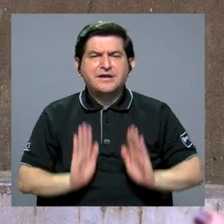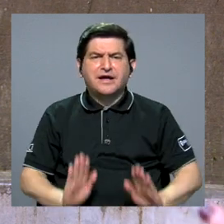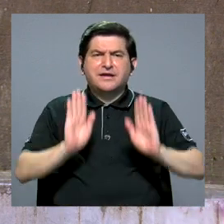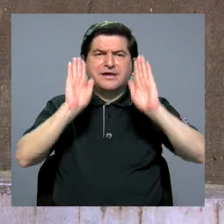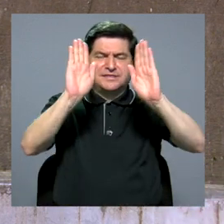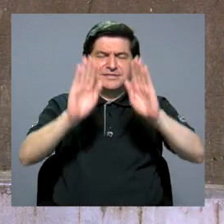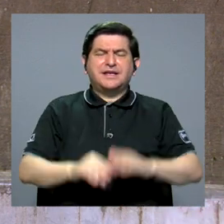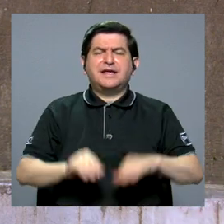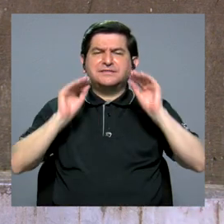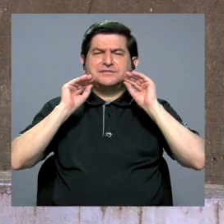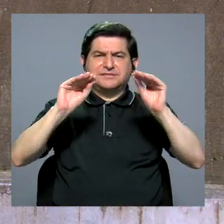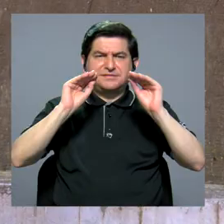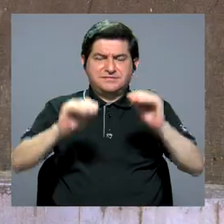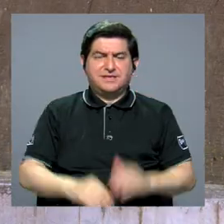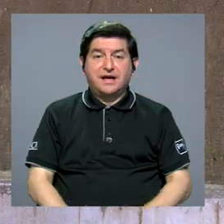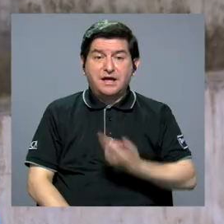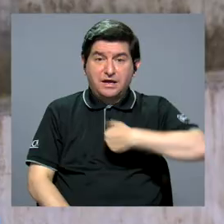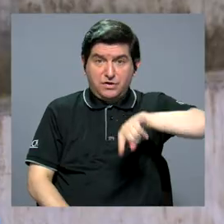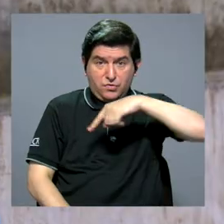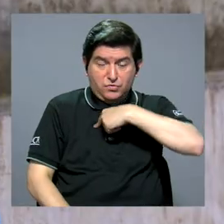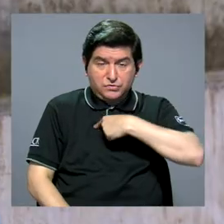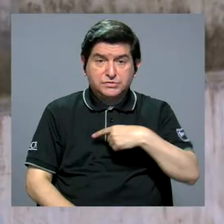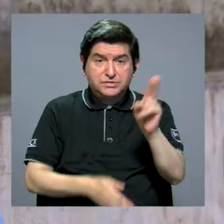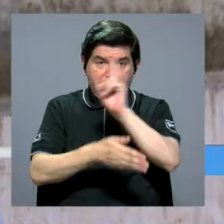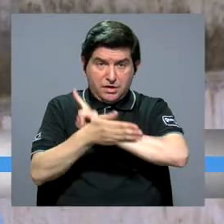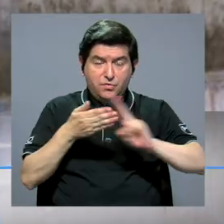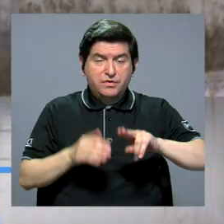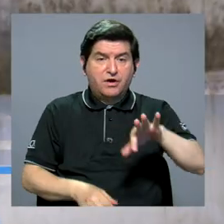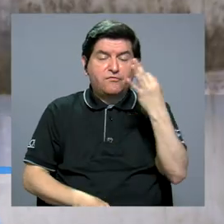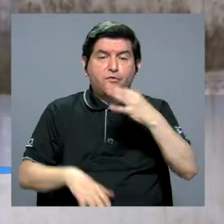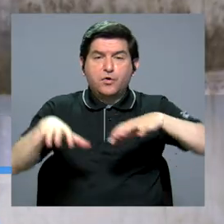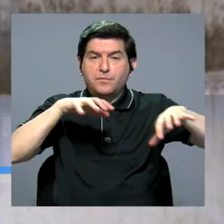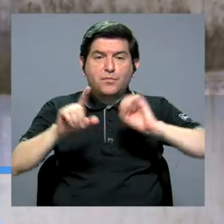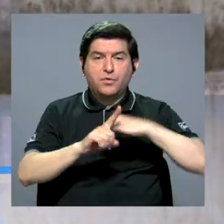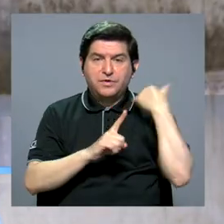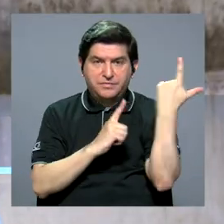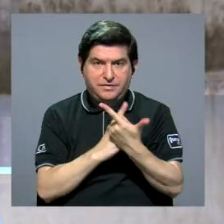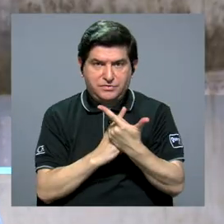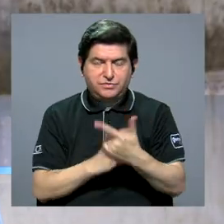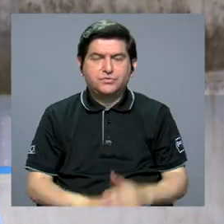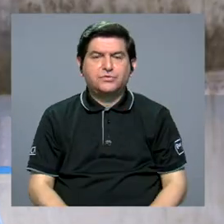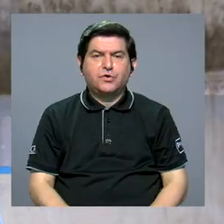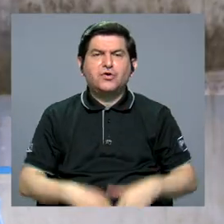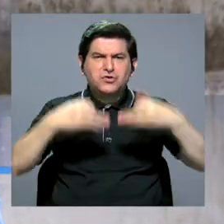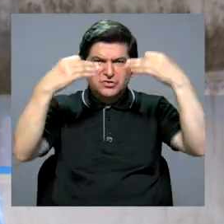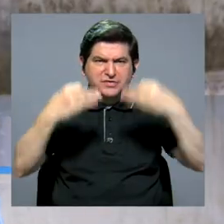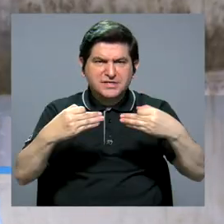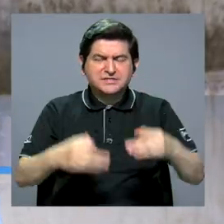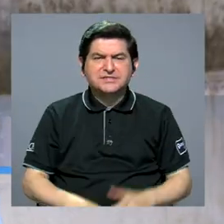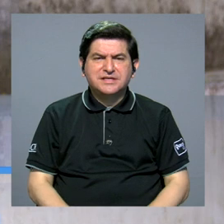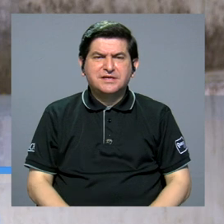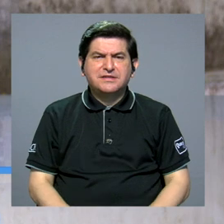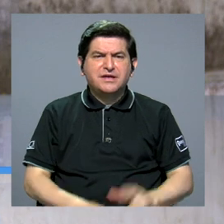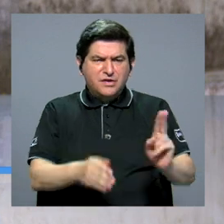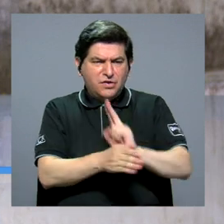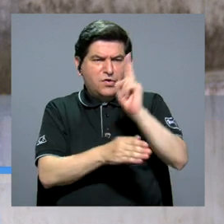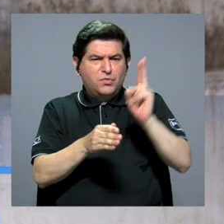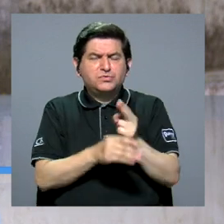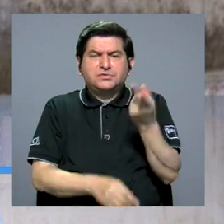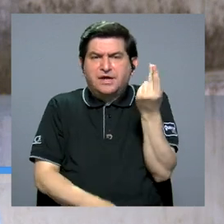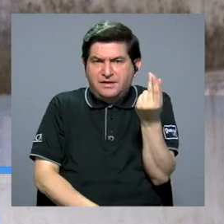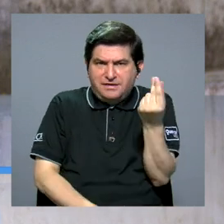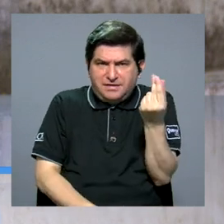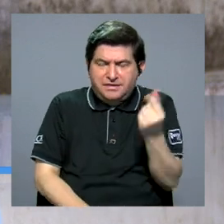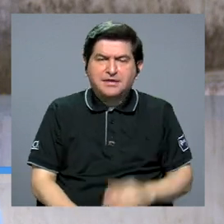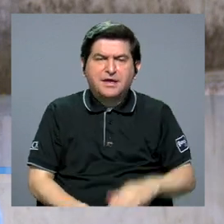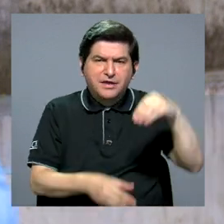excelencia académica, disponemos cómo la universidad sea un medio de movilidad social. Nosotros decidimos cómo podemos utilizar el